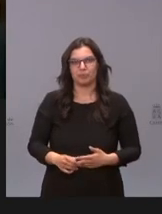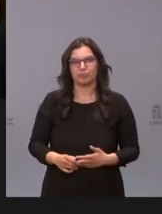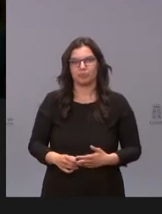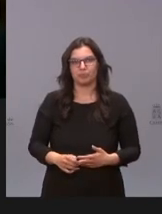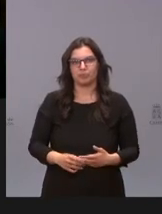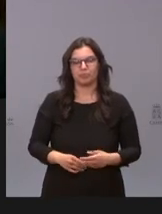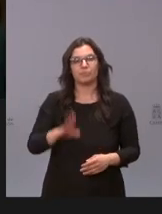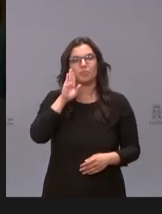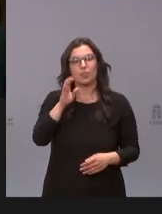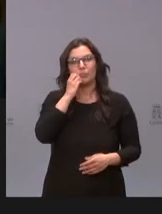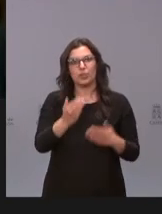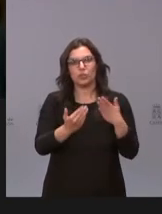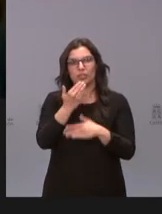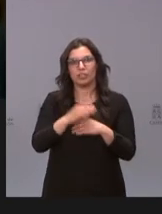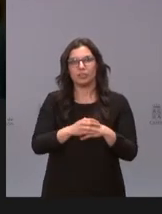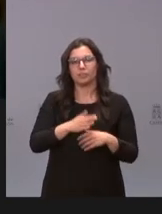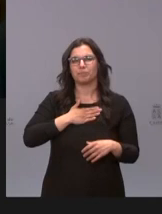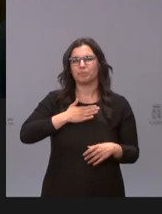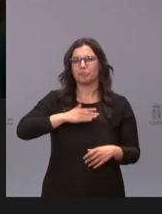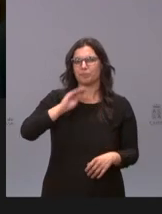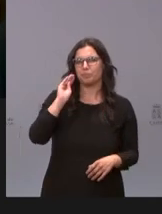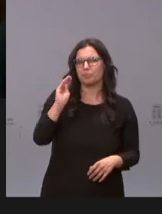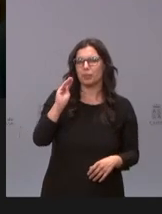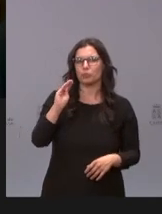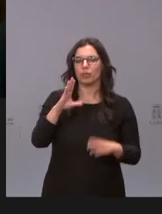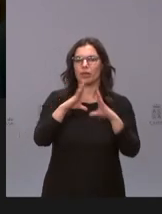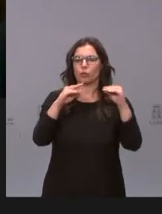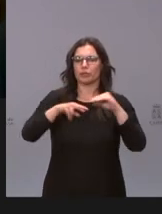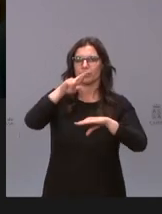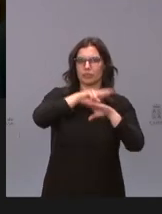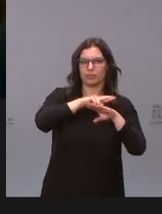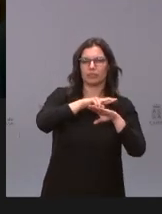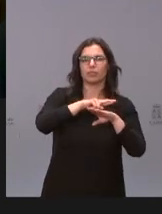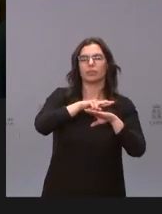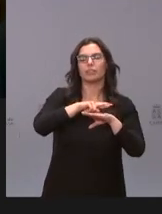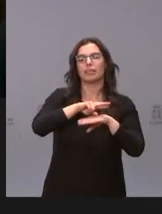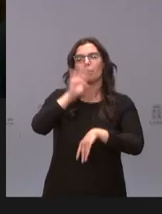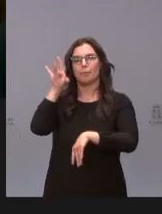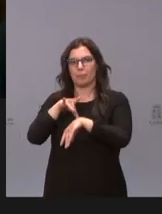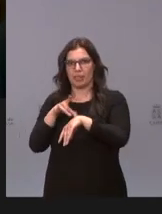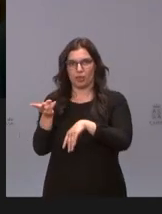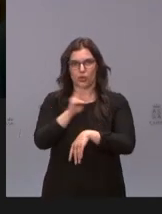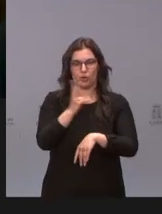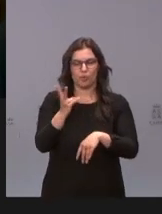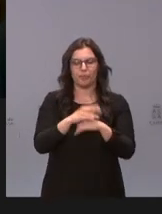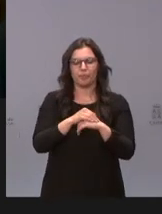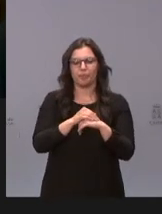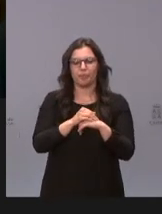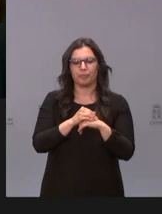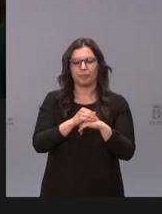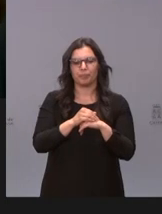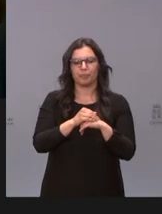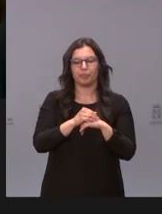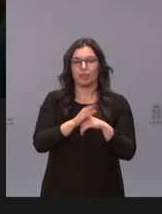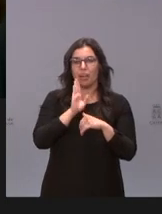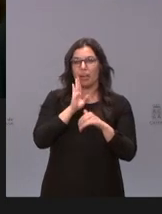Hola buenos días mi pregunta es para el rector de la Universidad de Salamanca y para el señor Robás Baciz y es en qué medida aunque